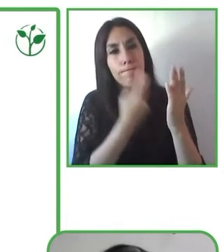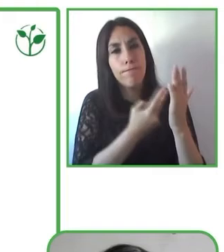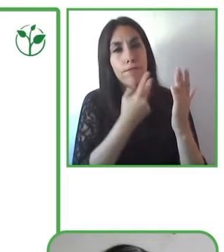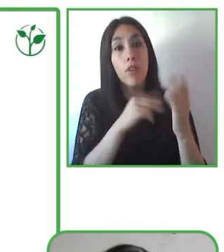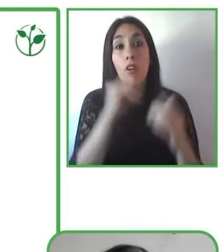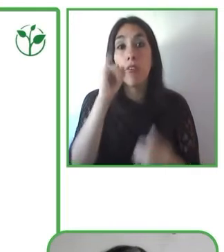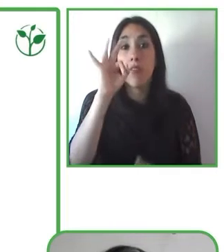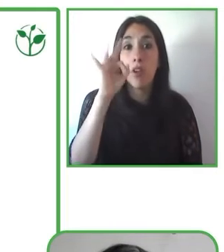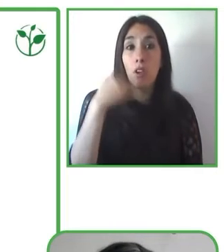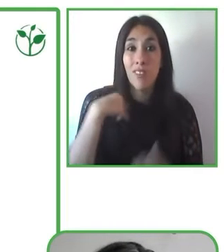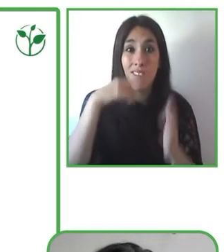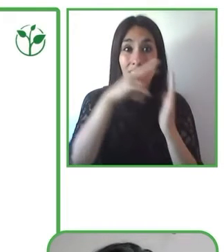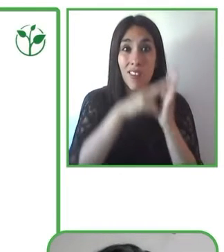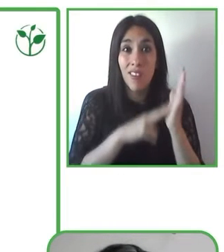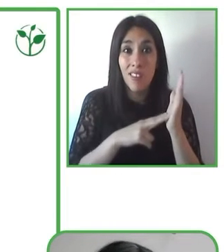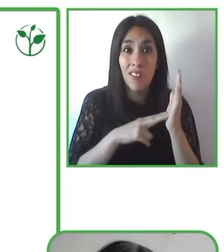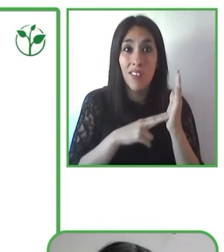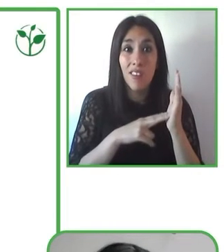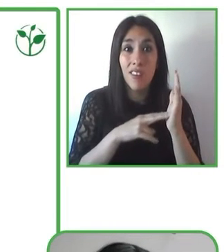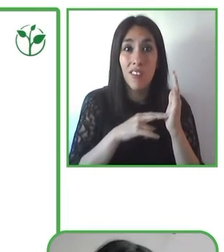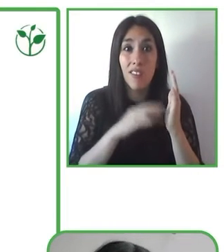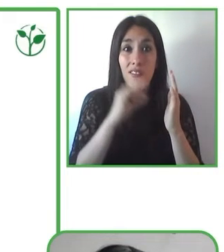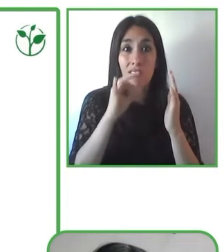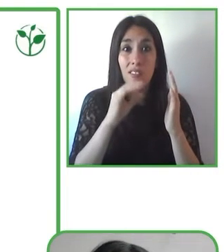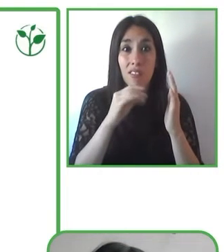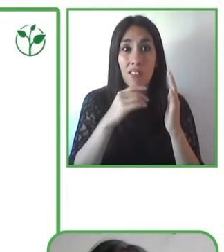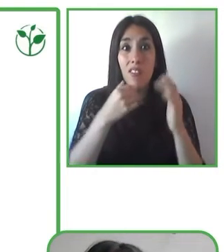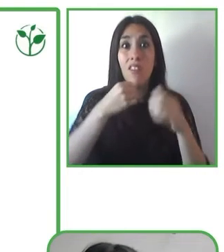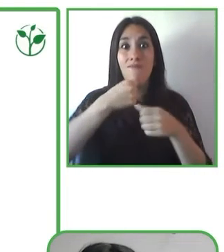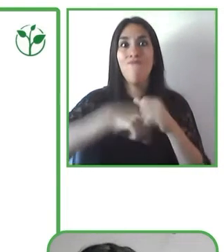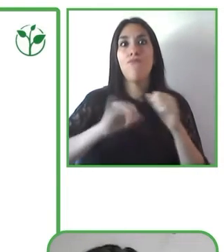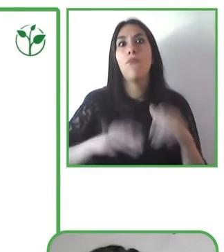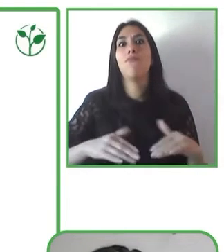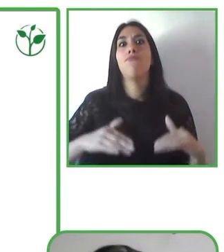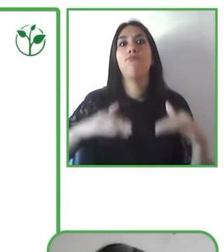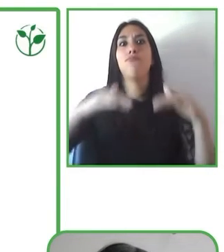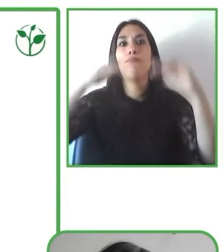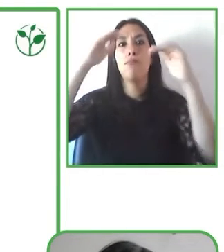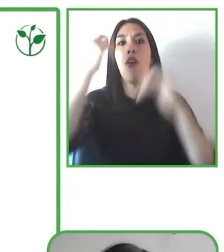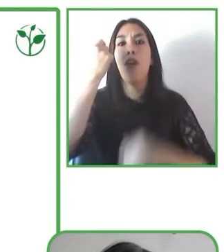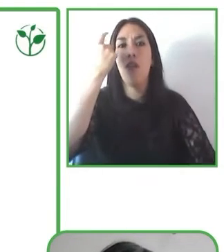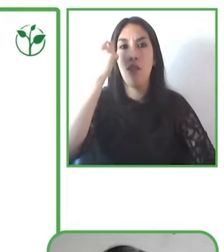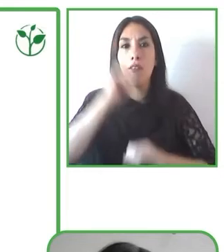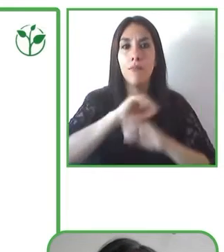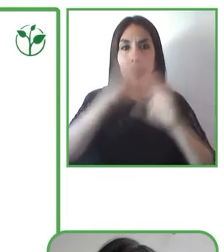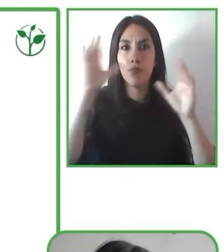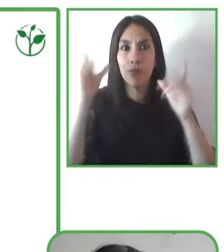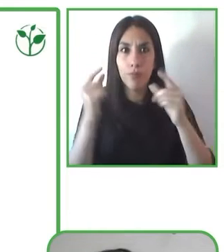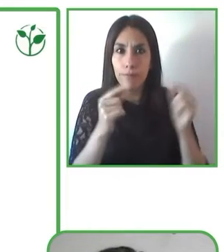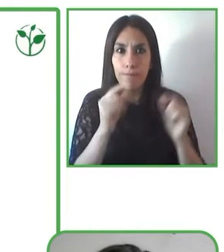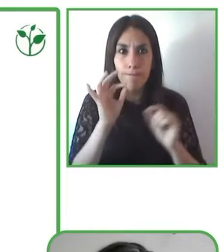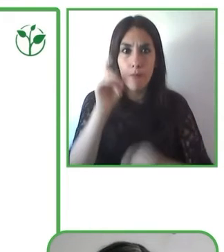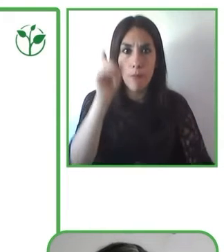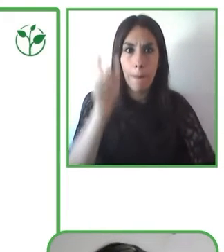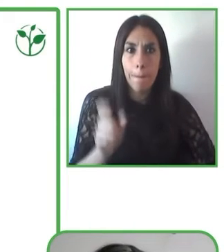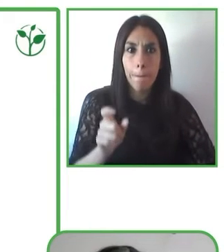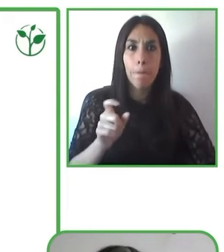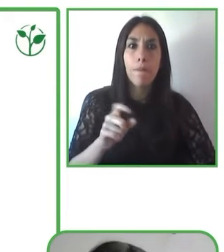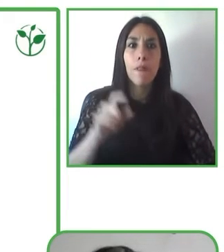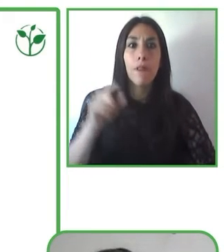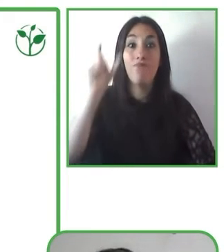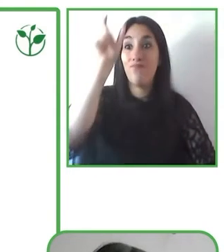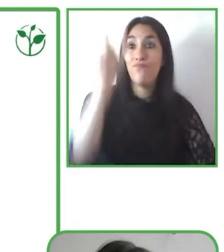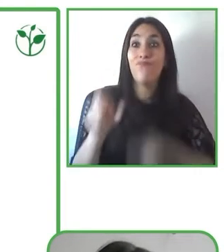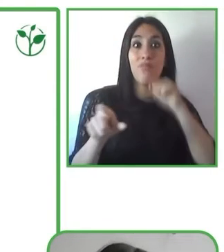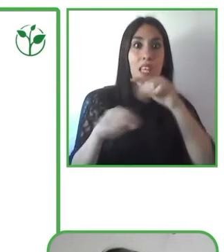hicimos con las personas con discapacidad fue no dar este derecho. Si no tienen ni un libro para llamar